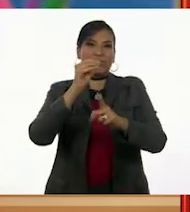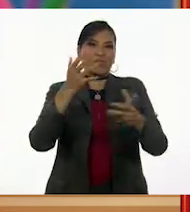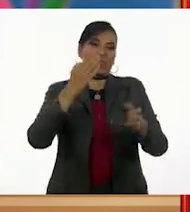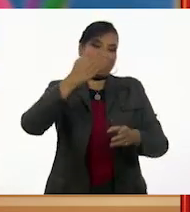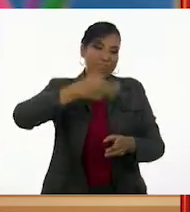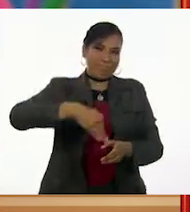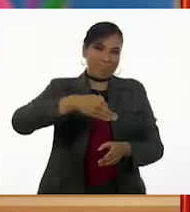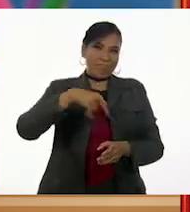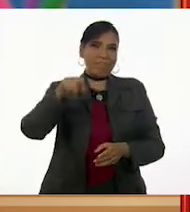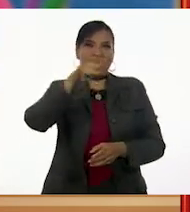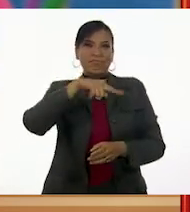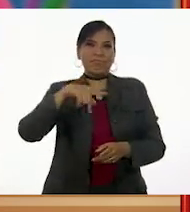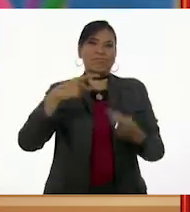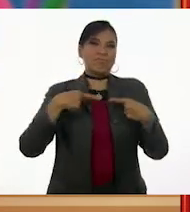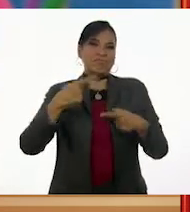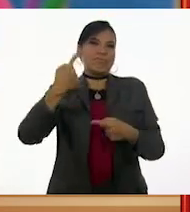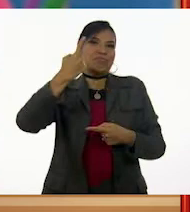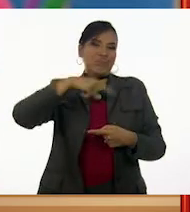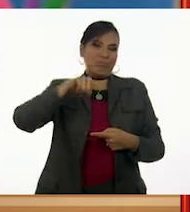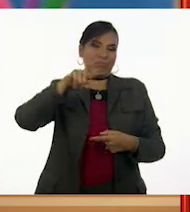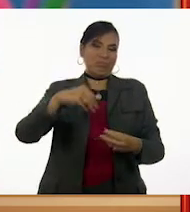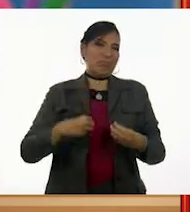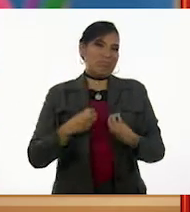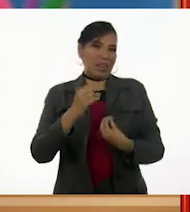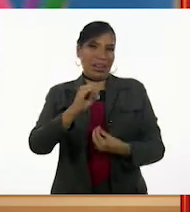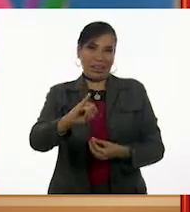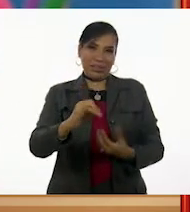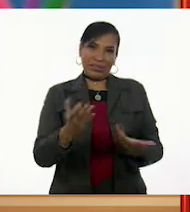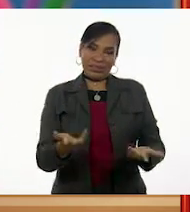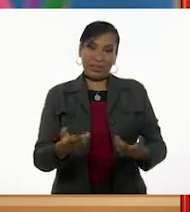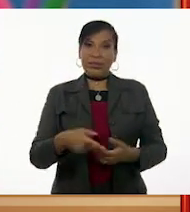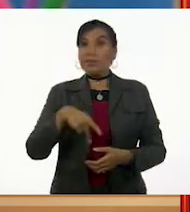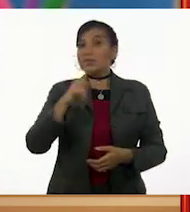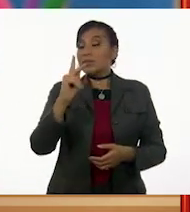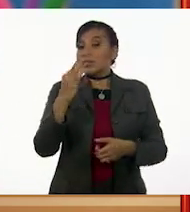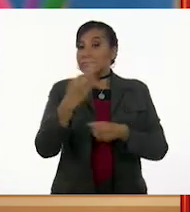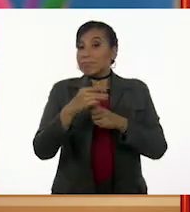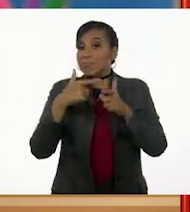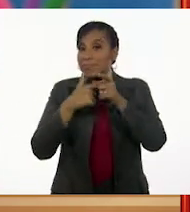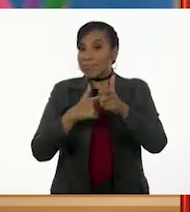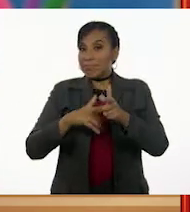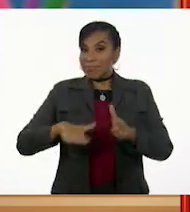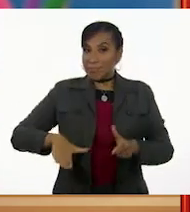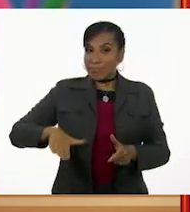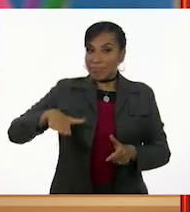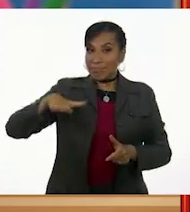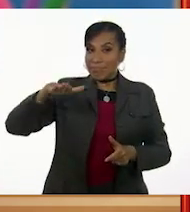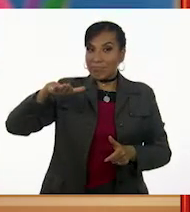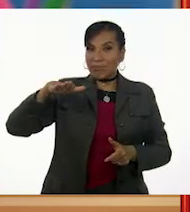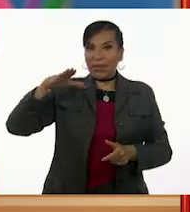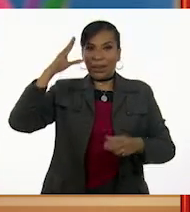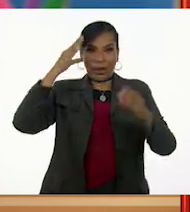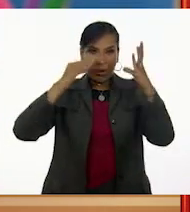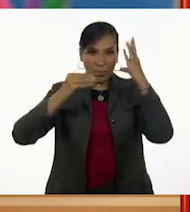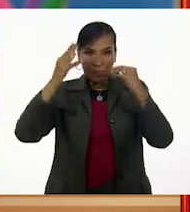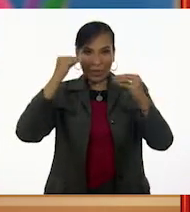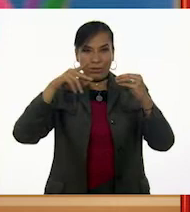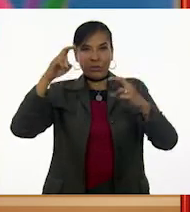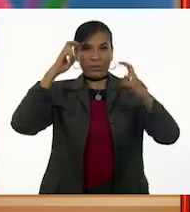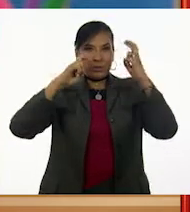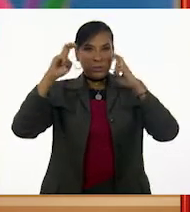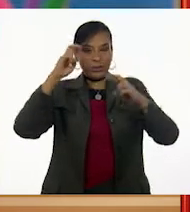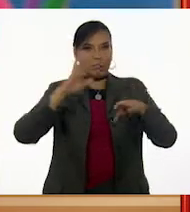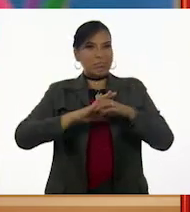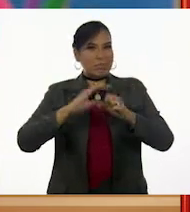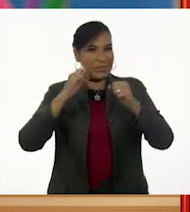aceptar lo que los demás les dicen que es su realidad. Pero mientras sigan creciendo y aprendiendo, sus sueños